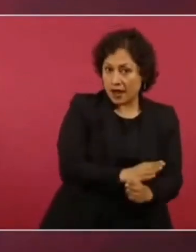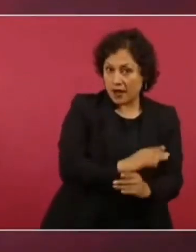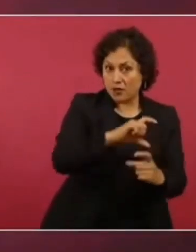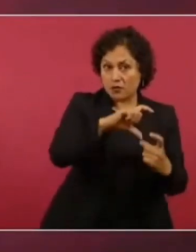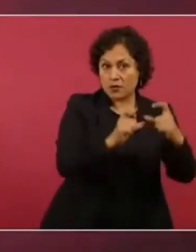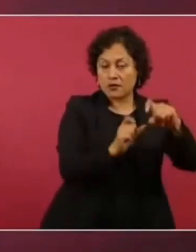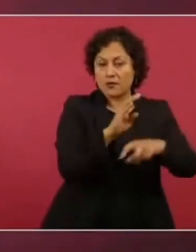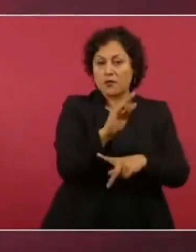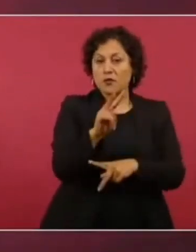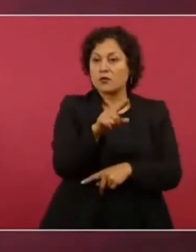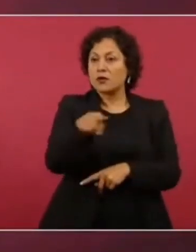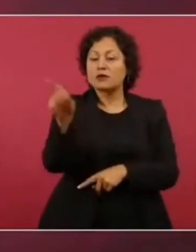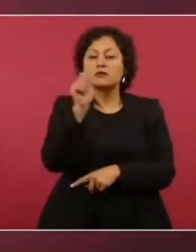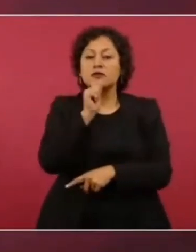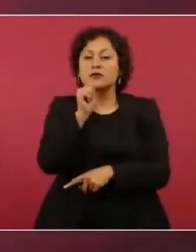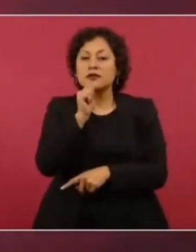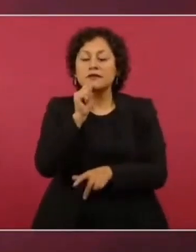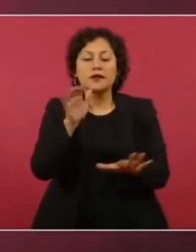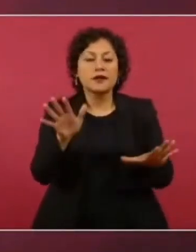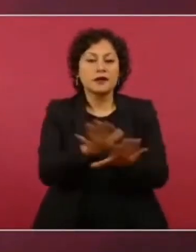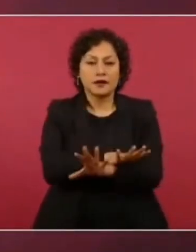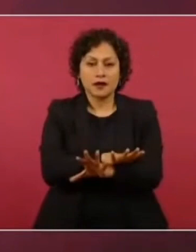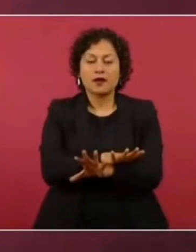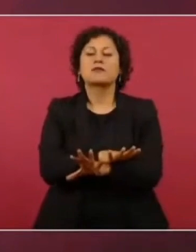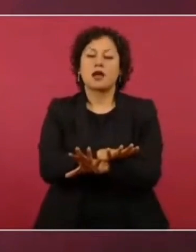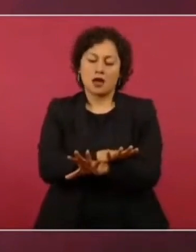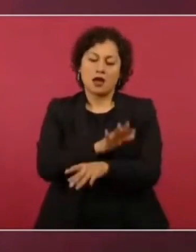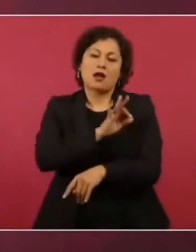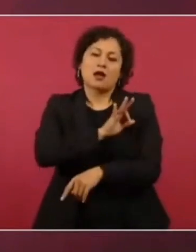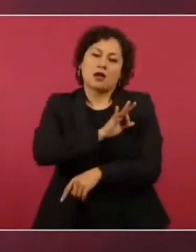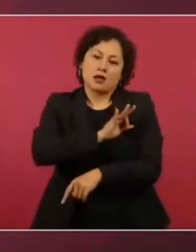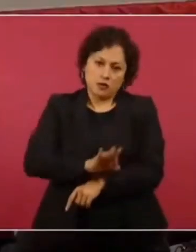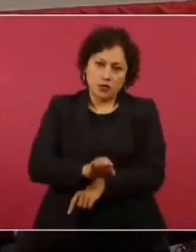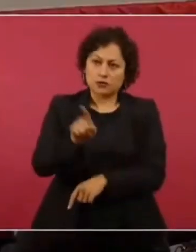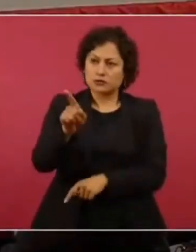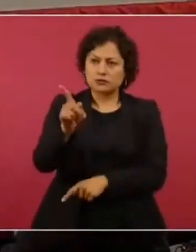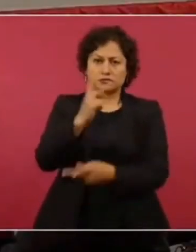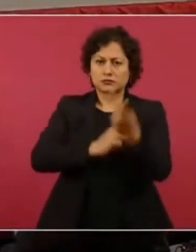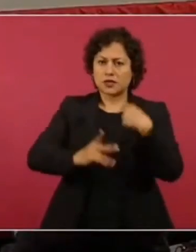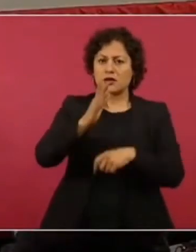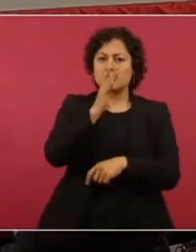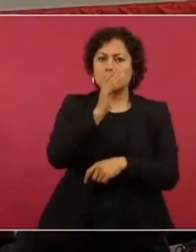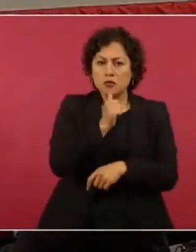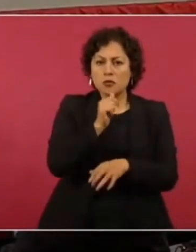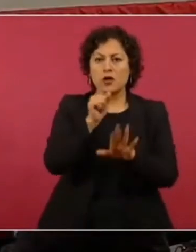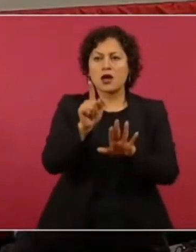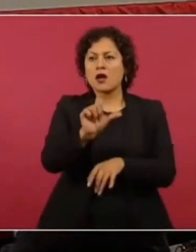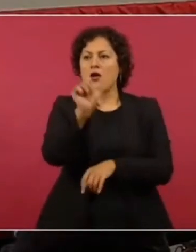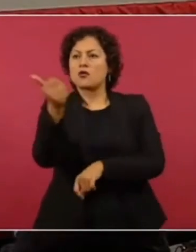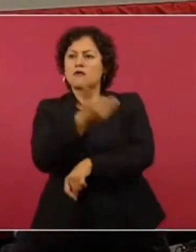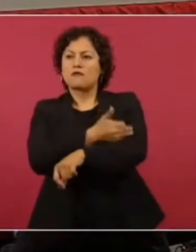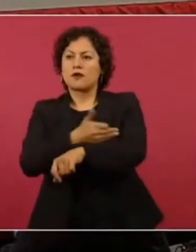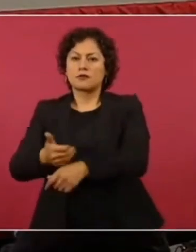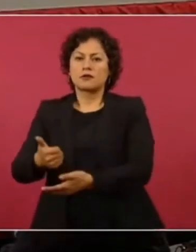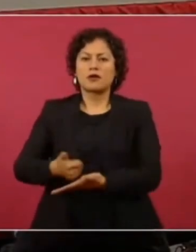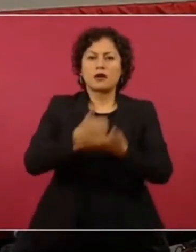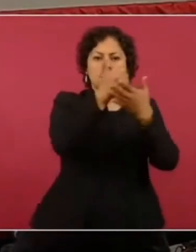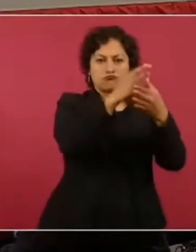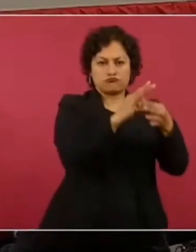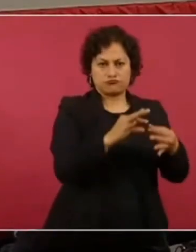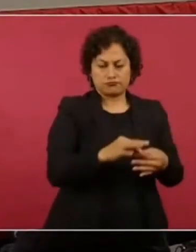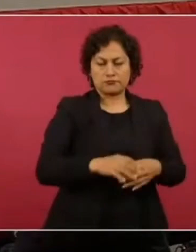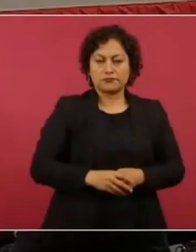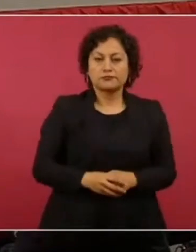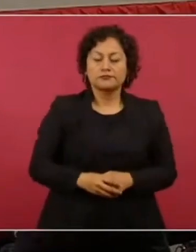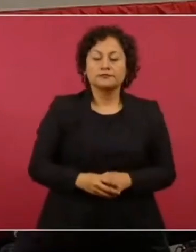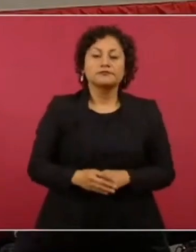gestionar la visita domiciliaria a través de un familiar si es que no pueden acudir por alguna razón. Adelante. ¿Cómo